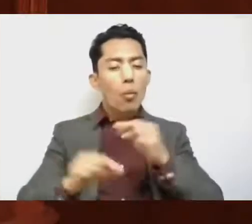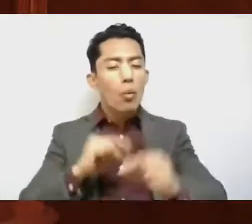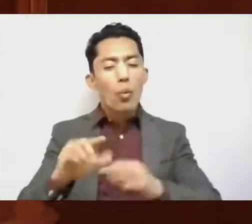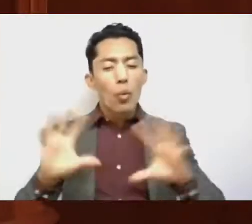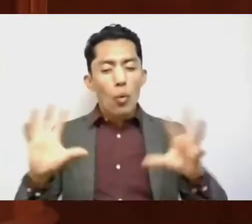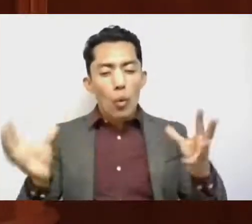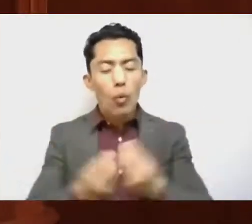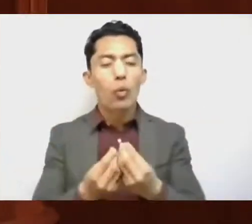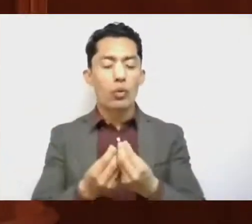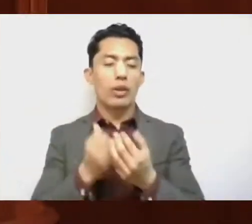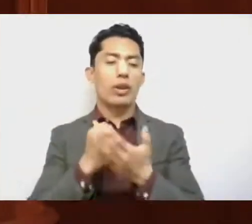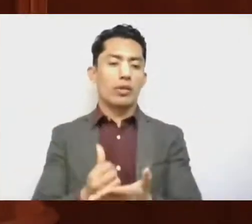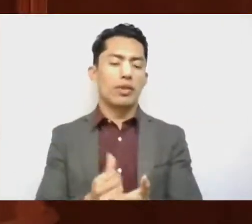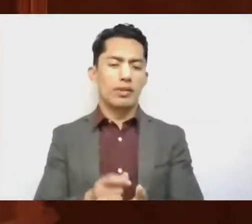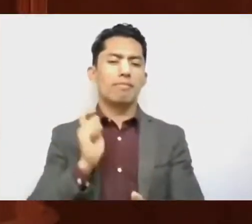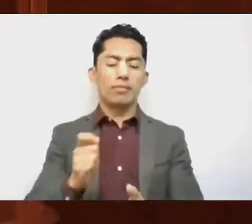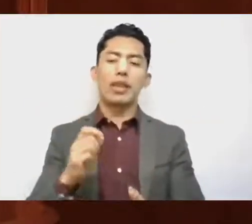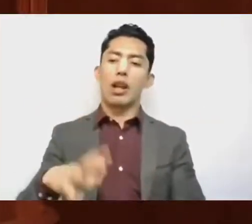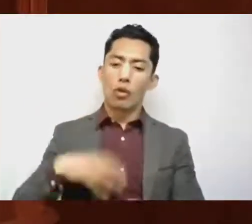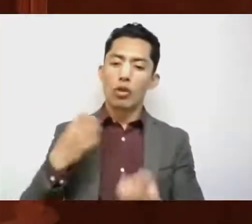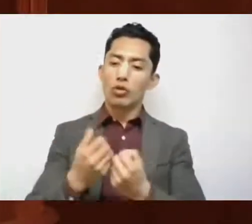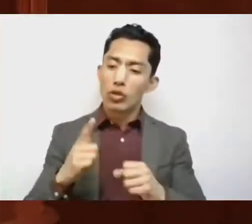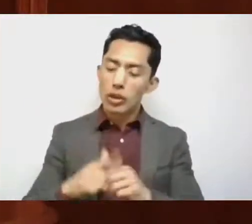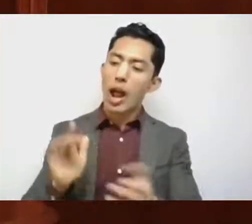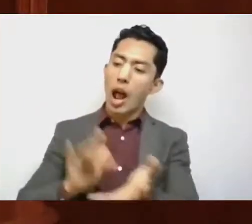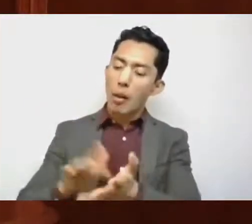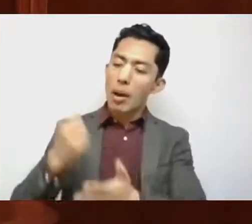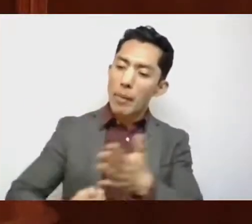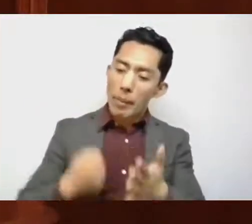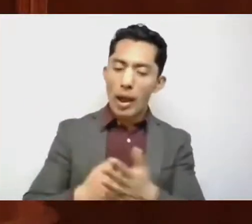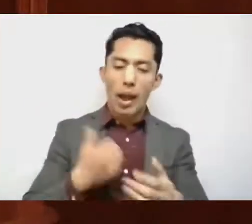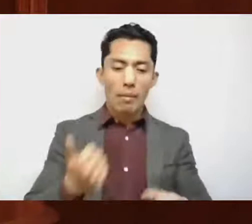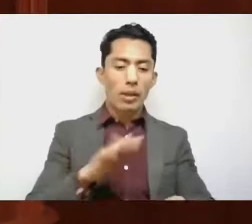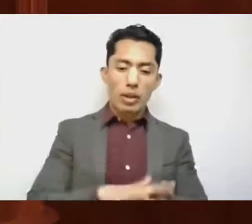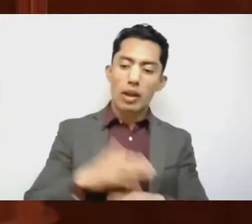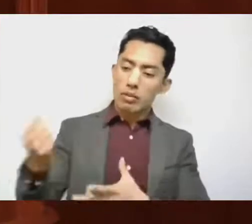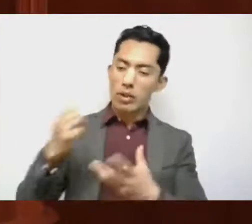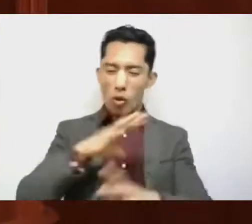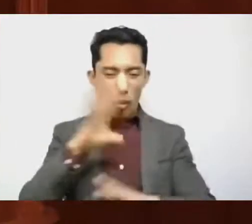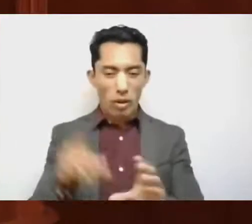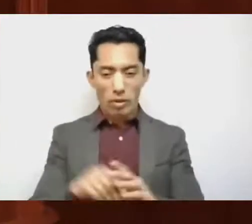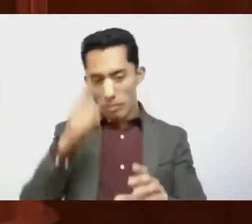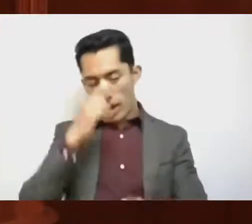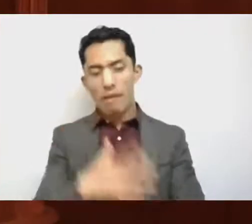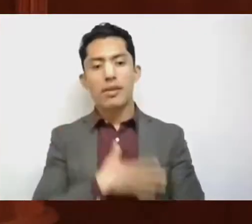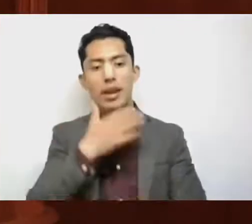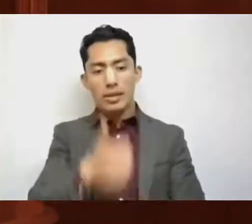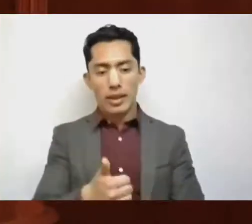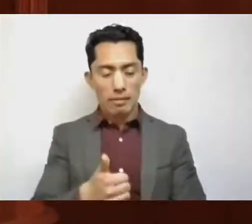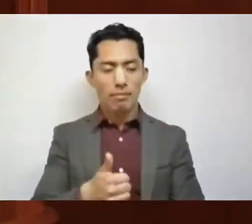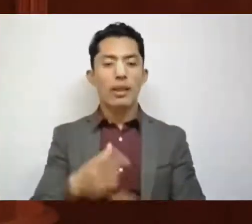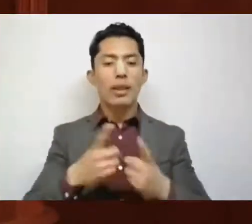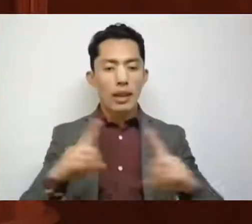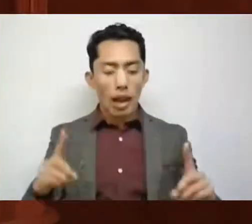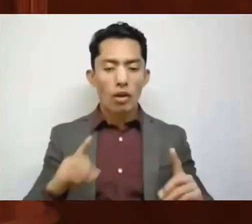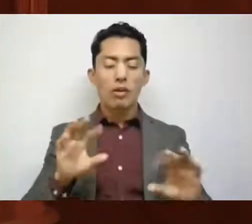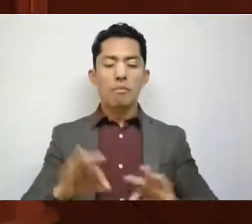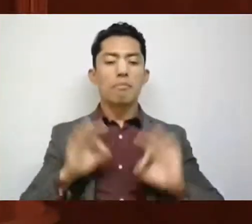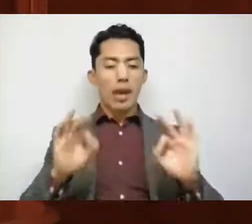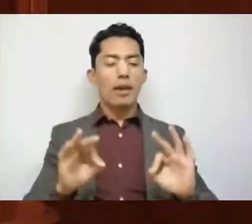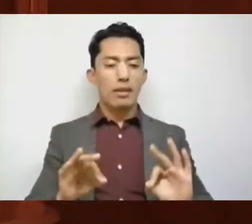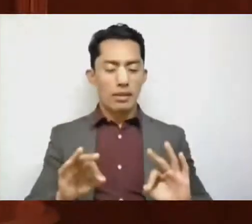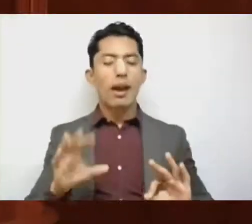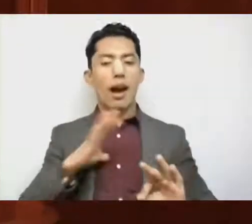que nos permita que los esfuerzos sociales, administrativos y presupuestarios por el bienestar, desarrollo y plenitud tengan una